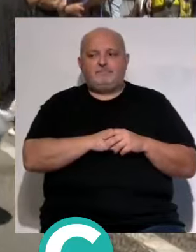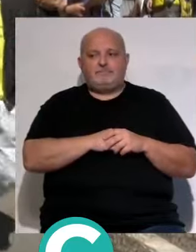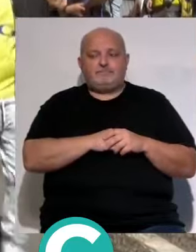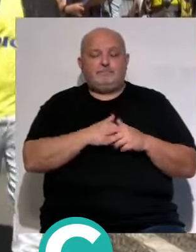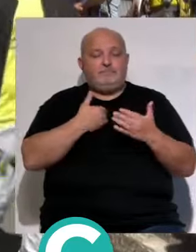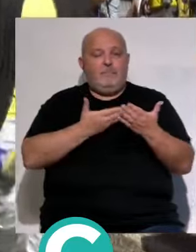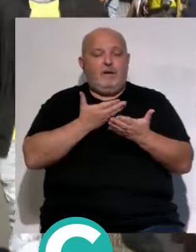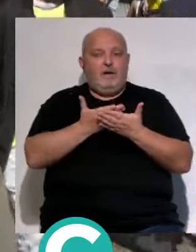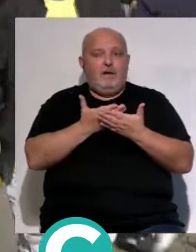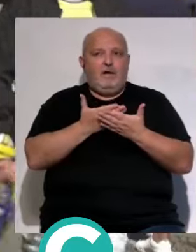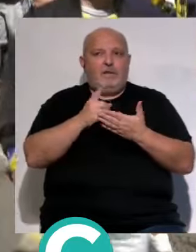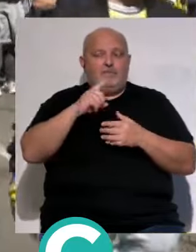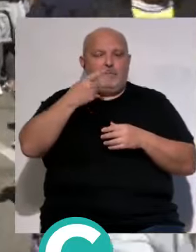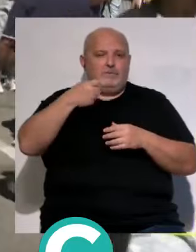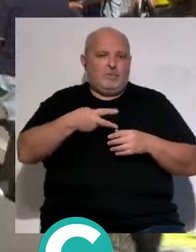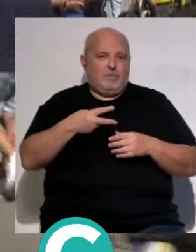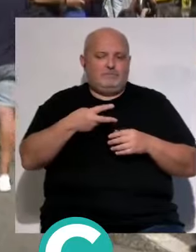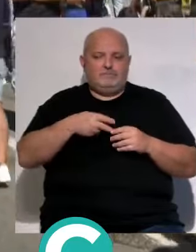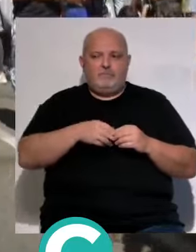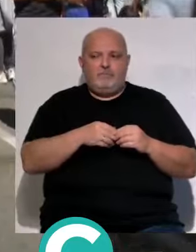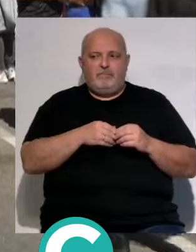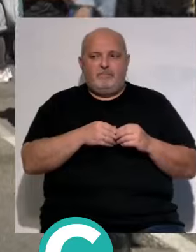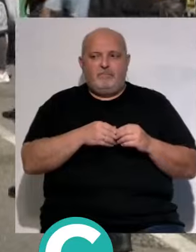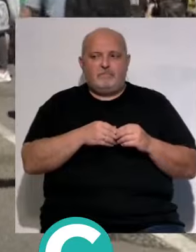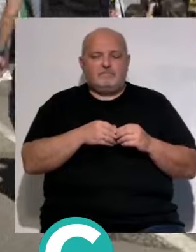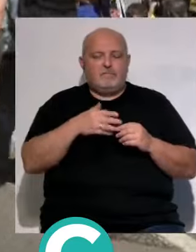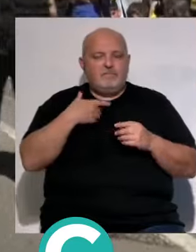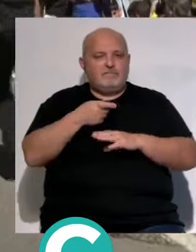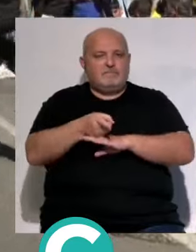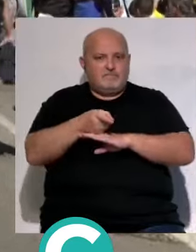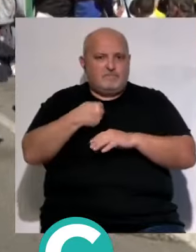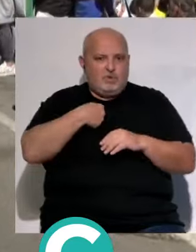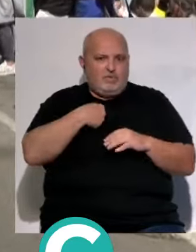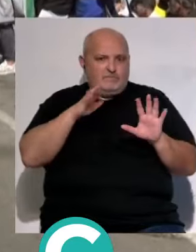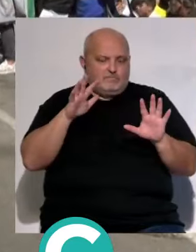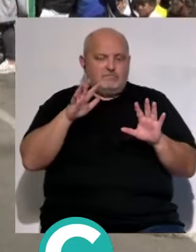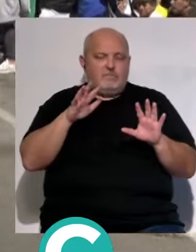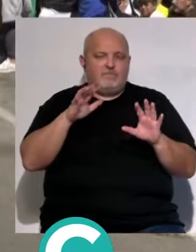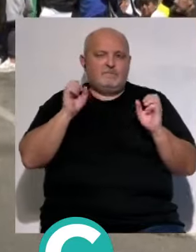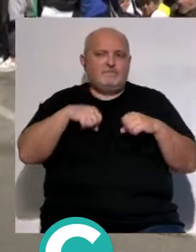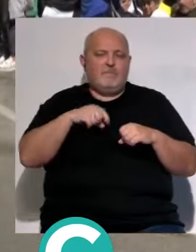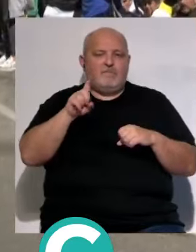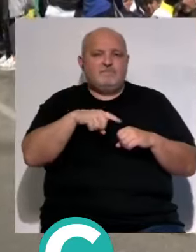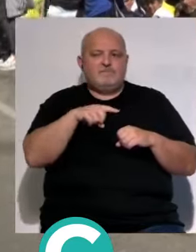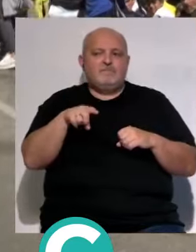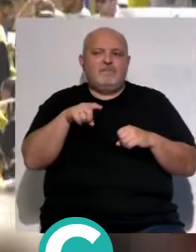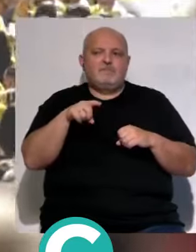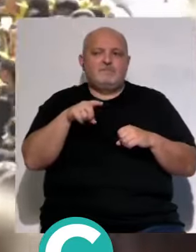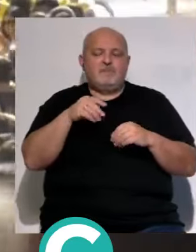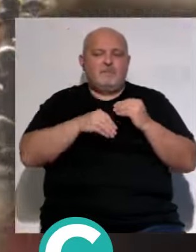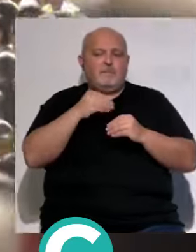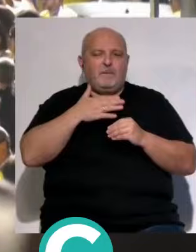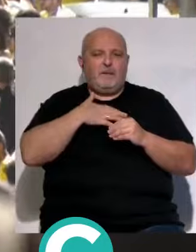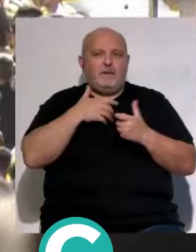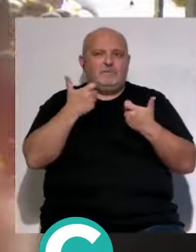yo le pido que da primero o segundo es decir yo le exijo eso otra cosa que estoy de acuerdo con Álvaro en que